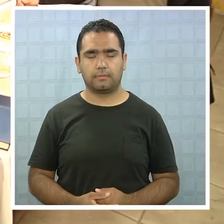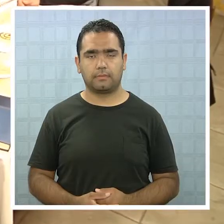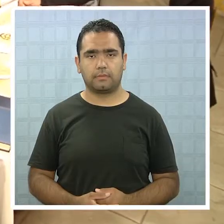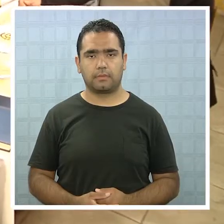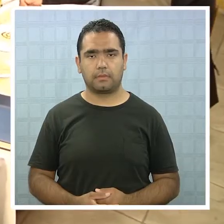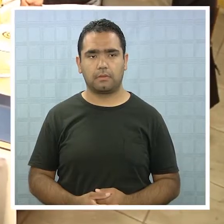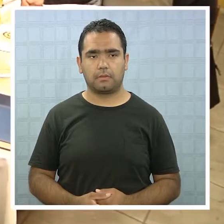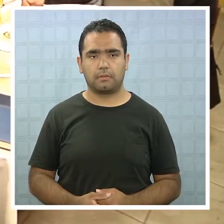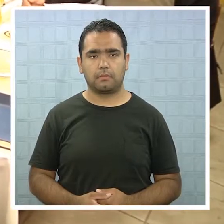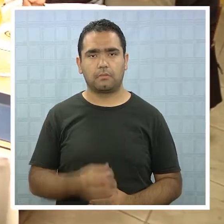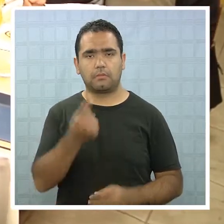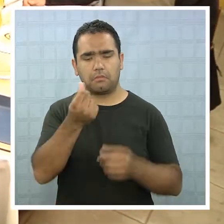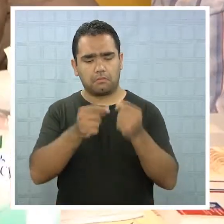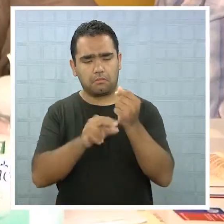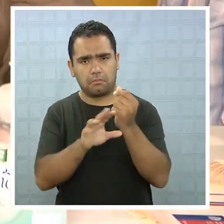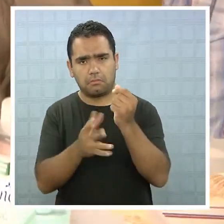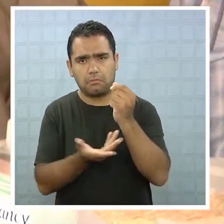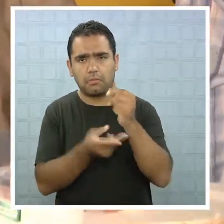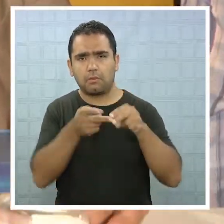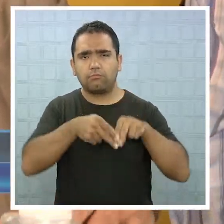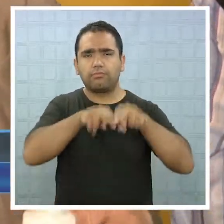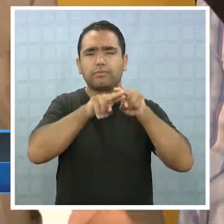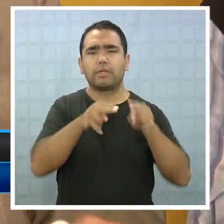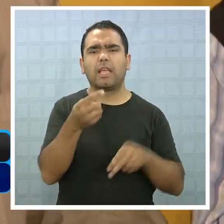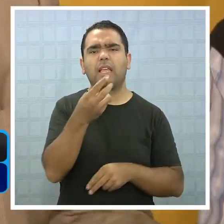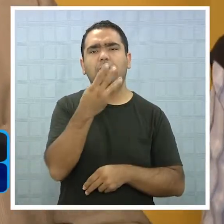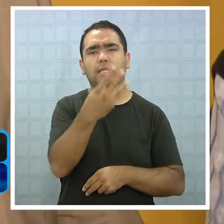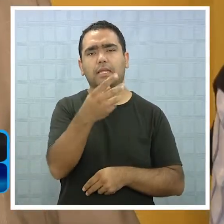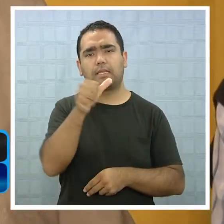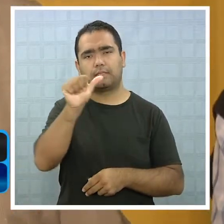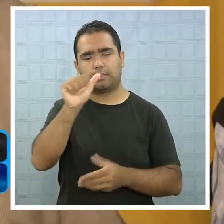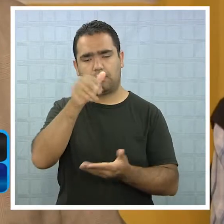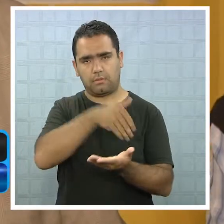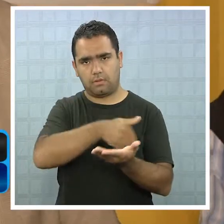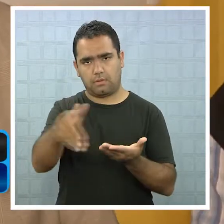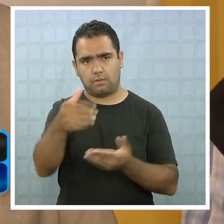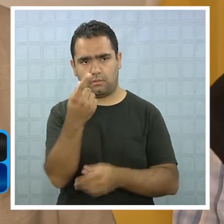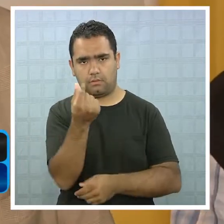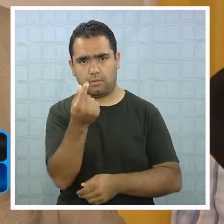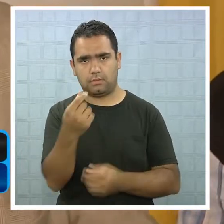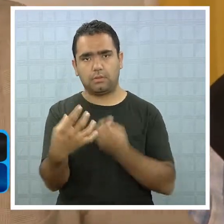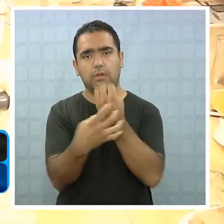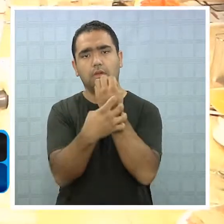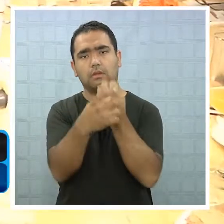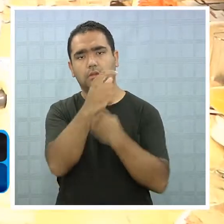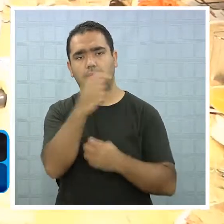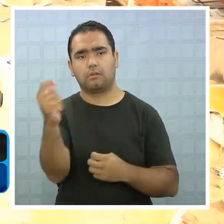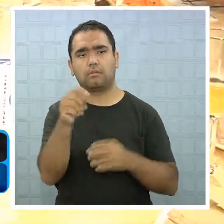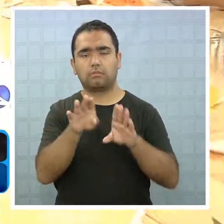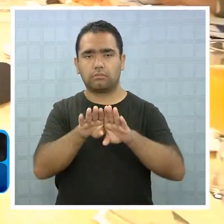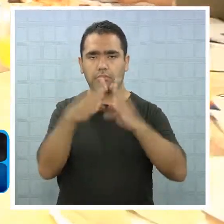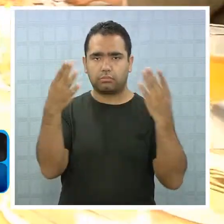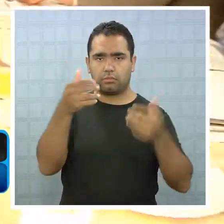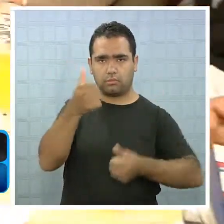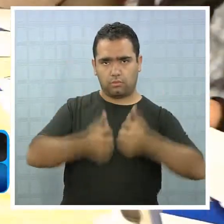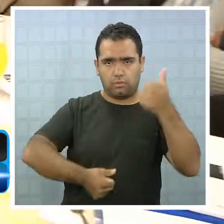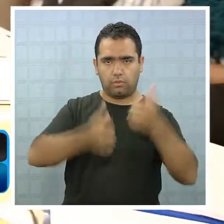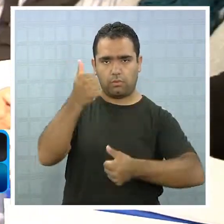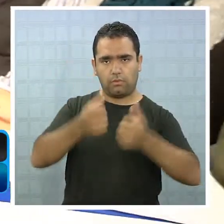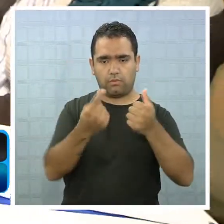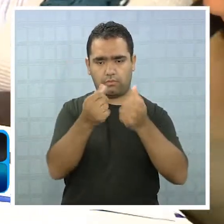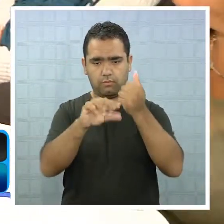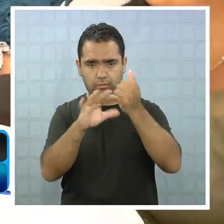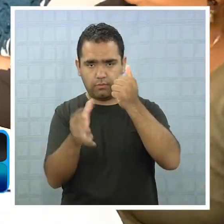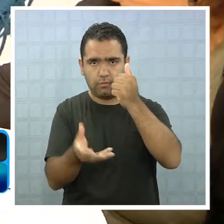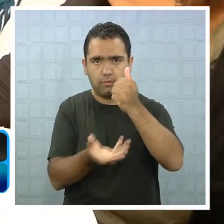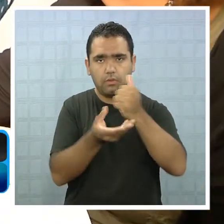Con una disponibilidad de recursos de más de 36 millones de pesos para Tarapacá, se dio a conocer la apertura del concurso